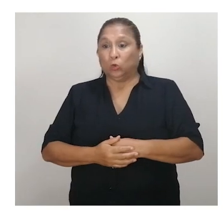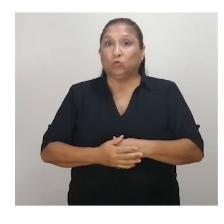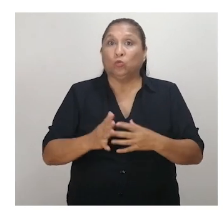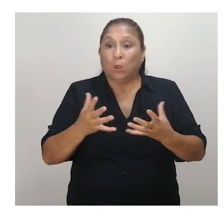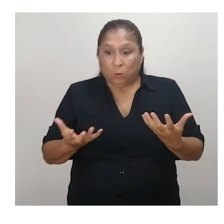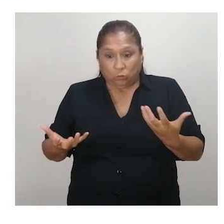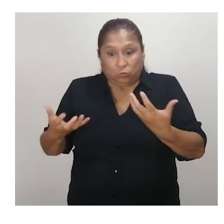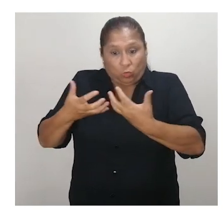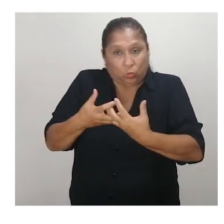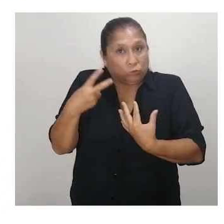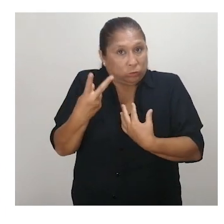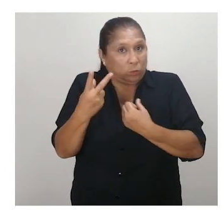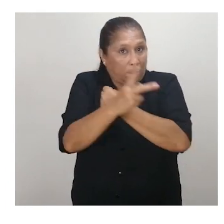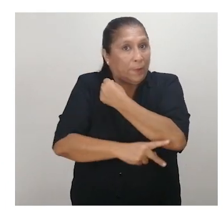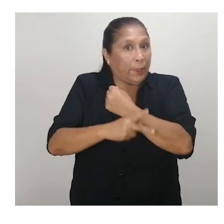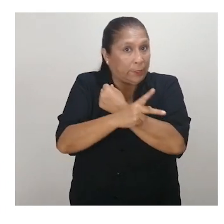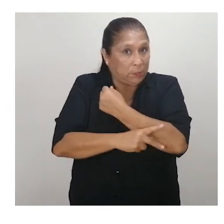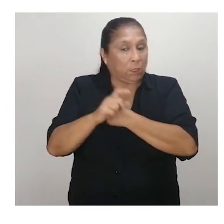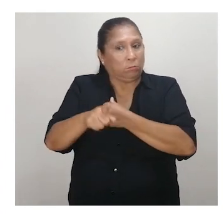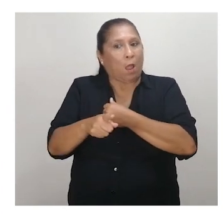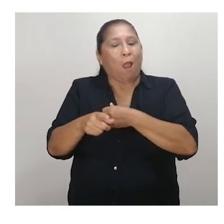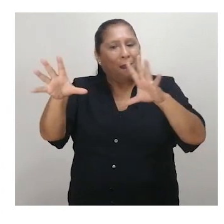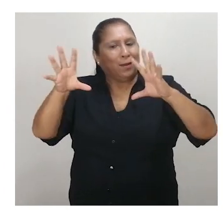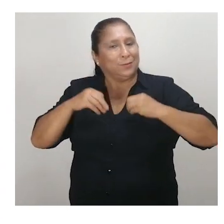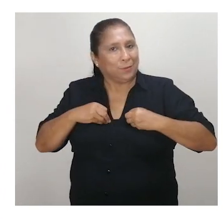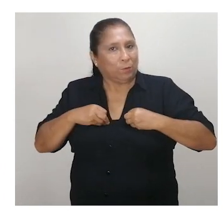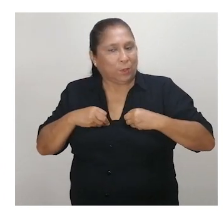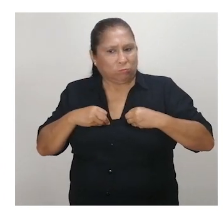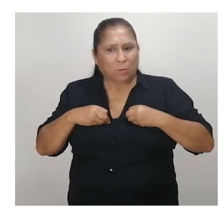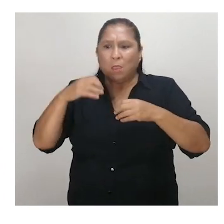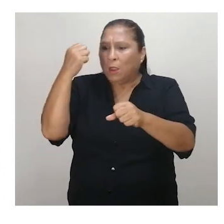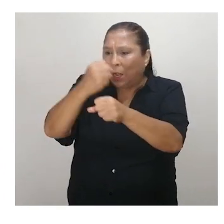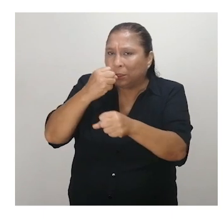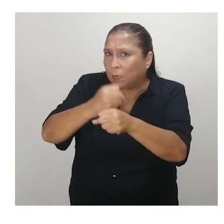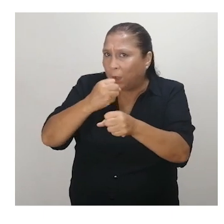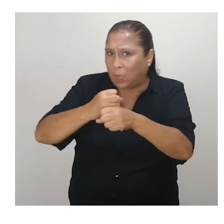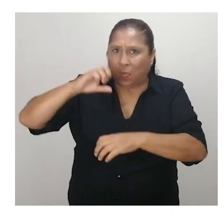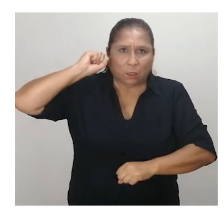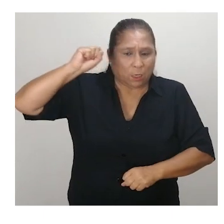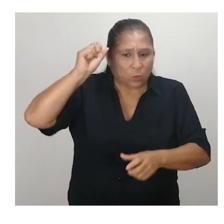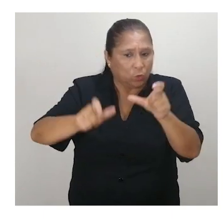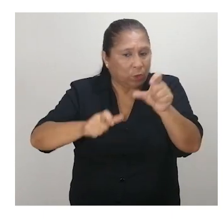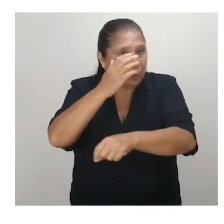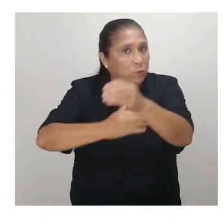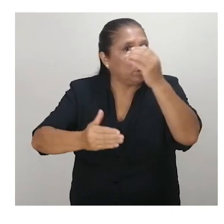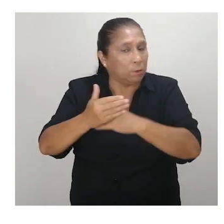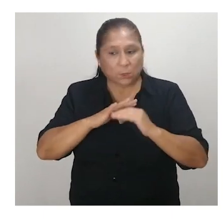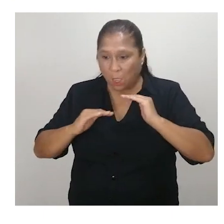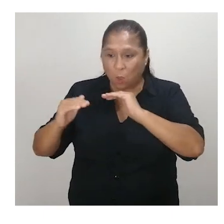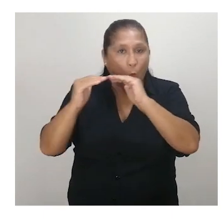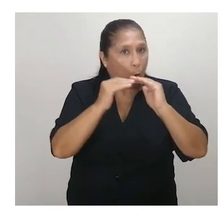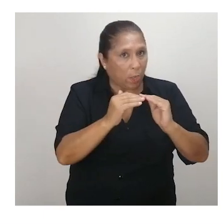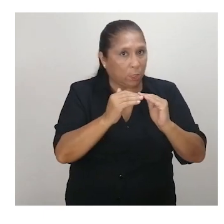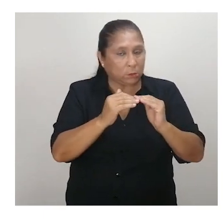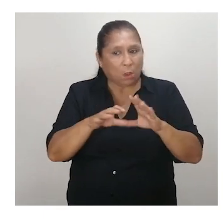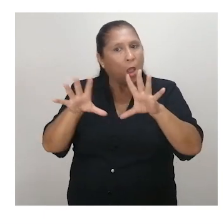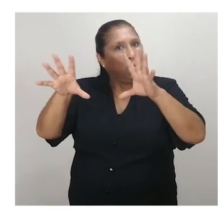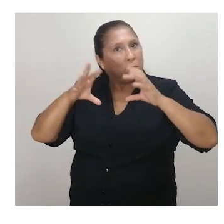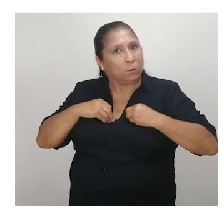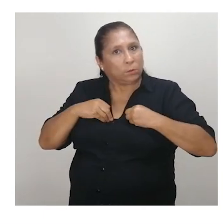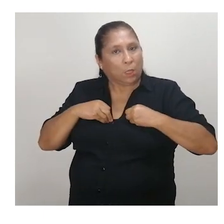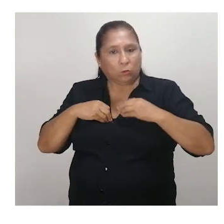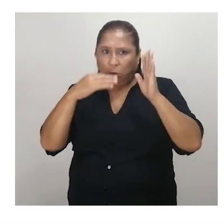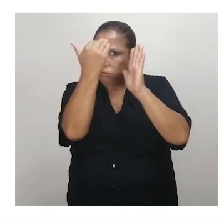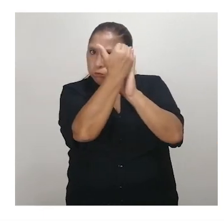Estados partes reconocen el derecho de las personas con discapacidad a trabajar en igualdad de condiciones con las demás, adoptando medidas